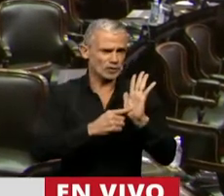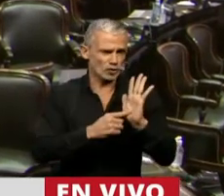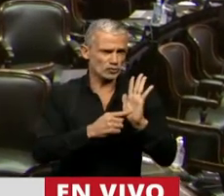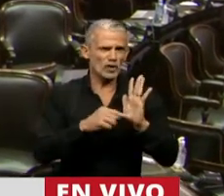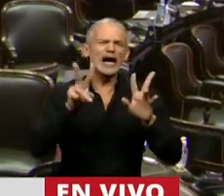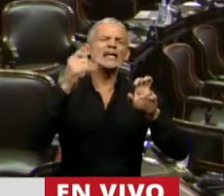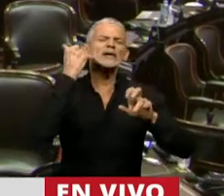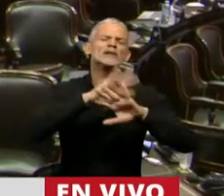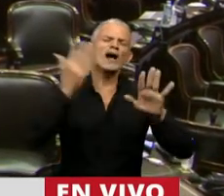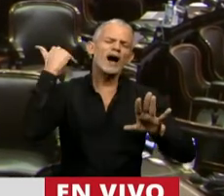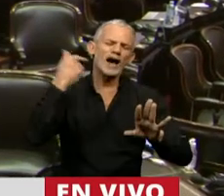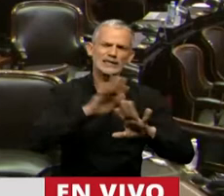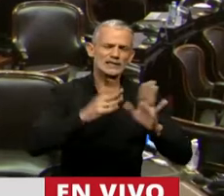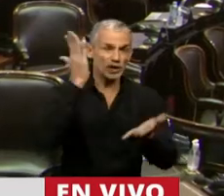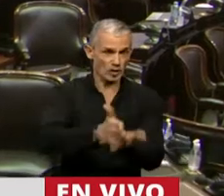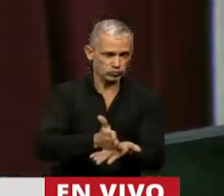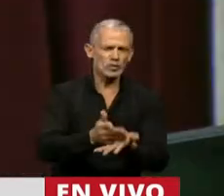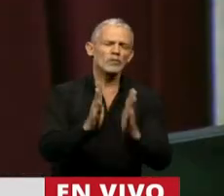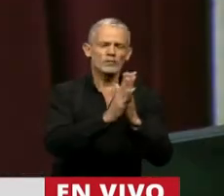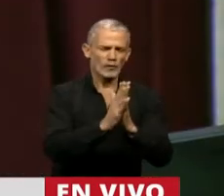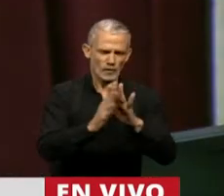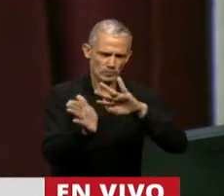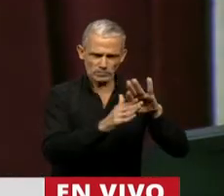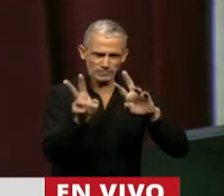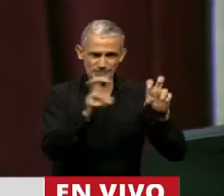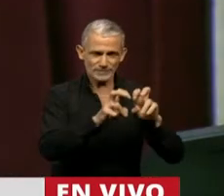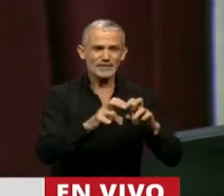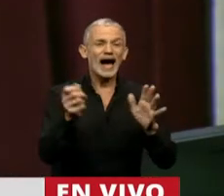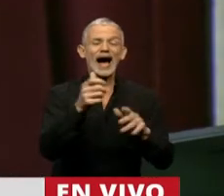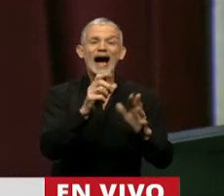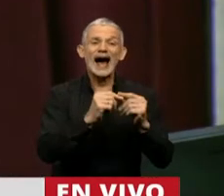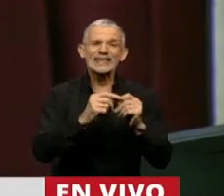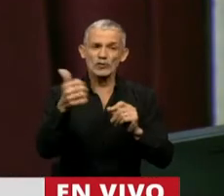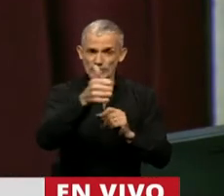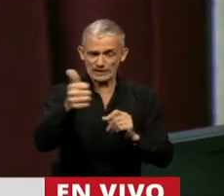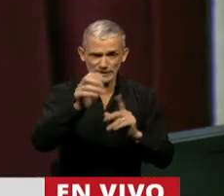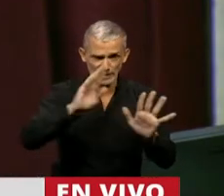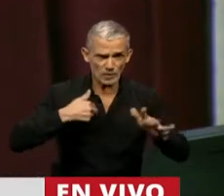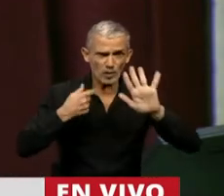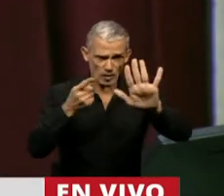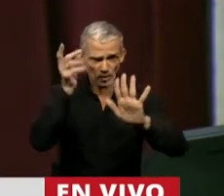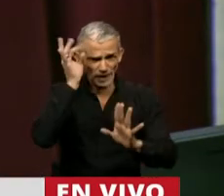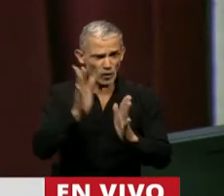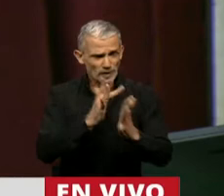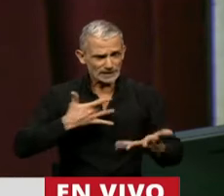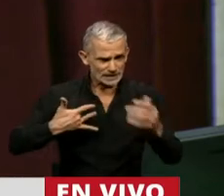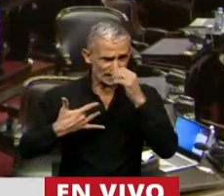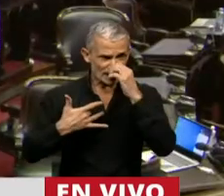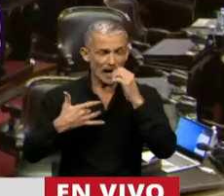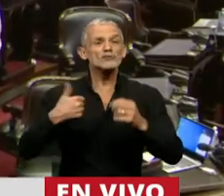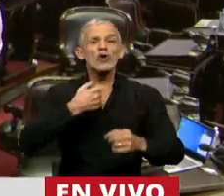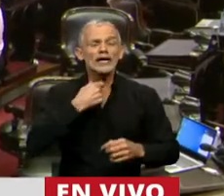reglamento, en la aplicación del artículo 66. Sí, está bien, Presidenta, pero me parece importante poder